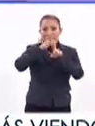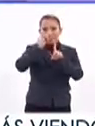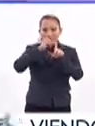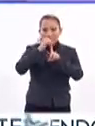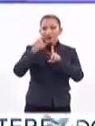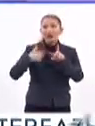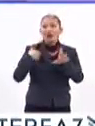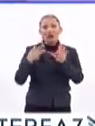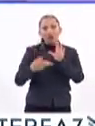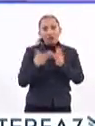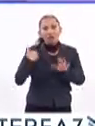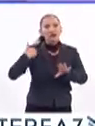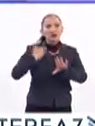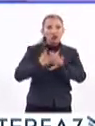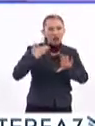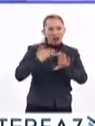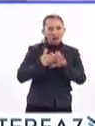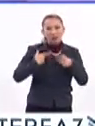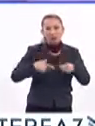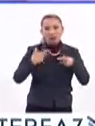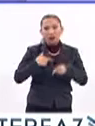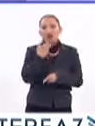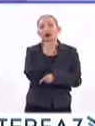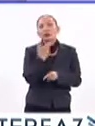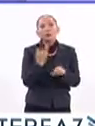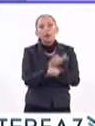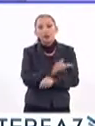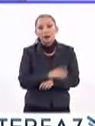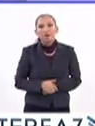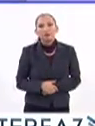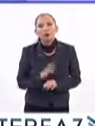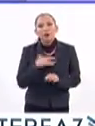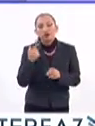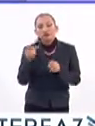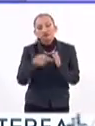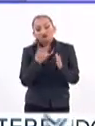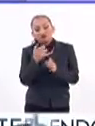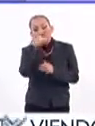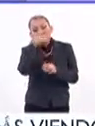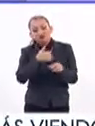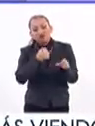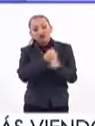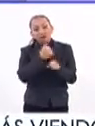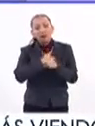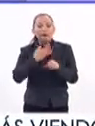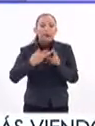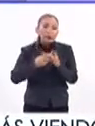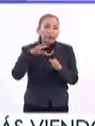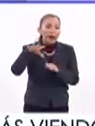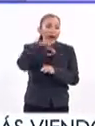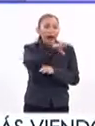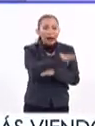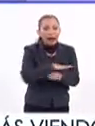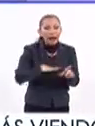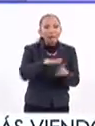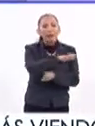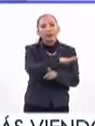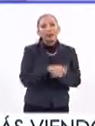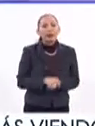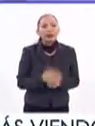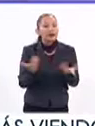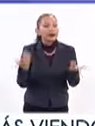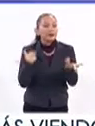constante contra una persona. ¿Y por qué está sucediendo esto? Bueno, pues por la ola de violencia que estamos inmersos, por el ambiente